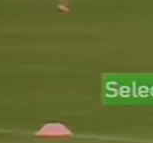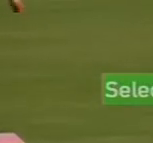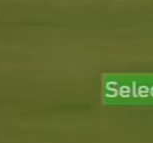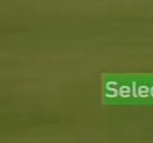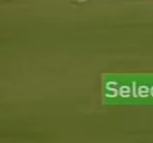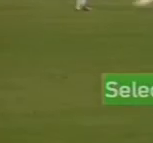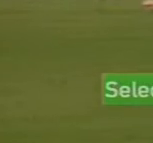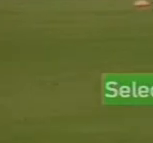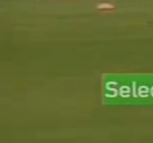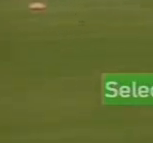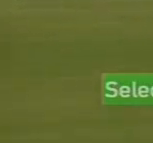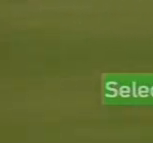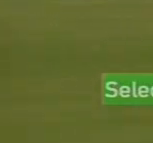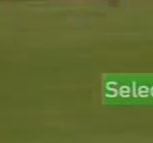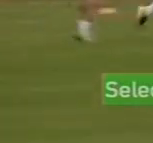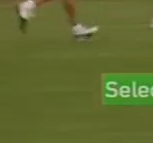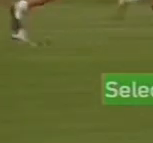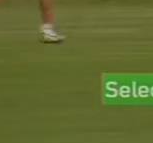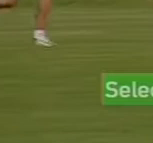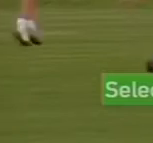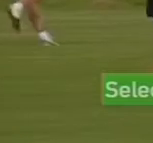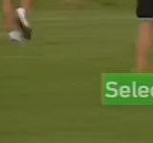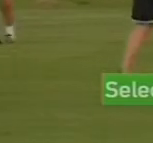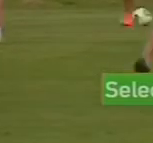entre ellos el juvenil José María Jiménez